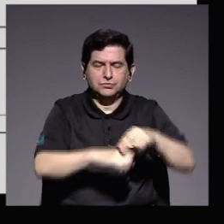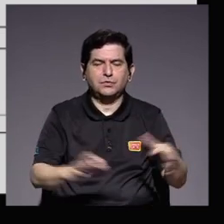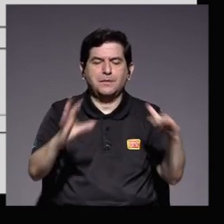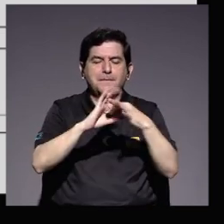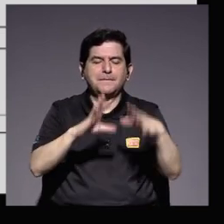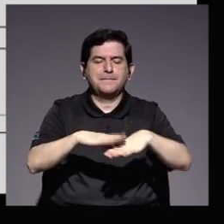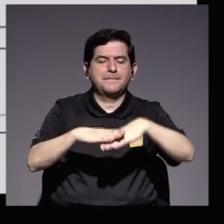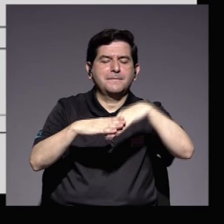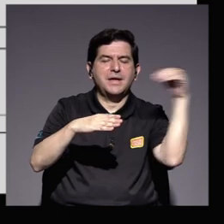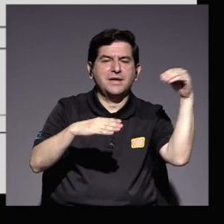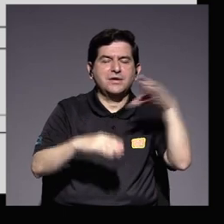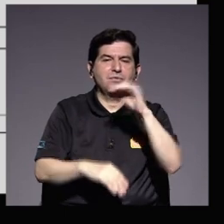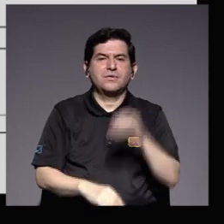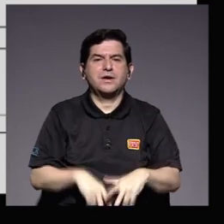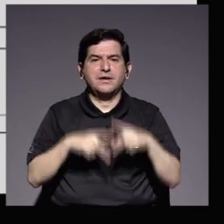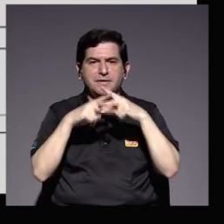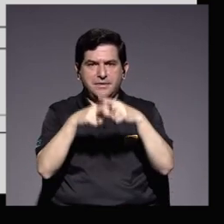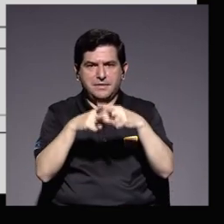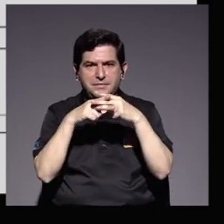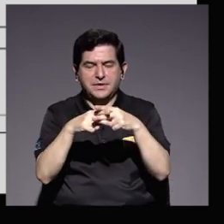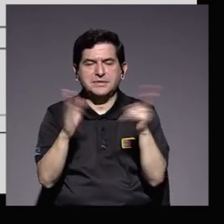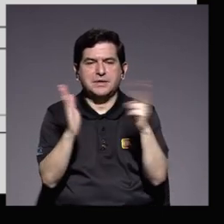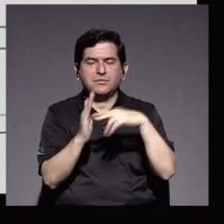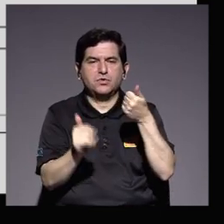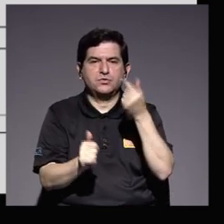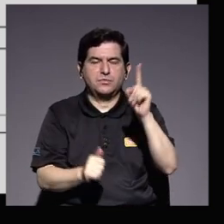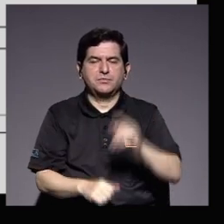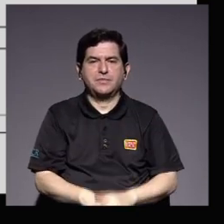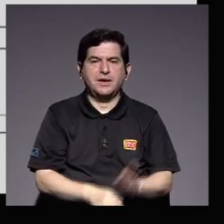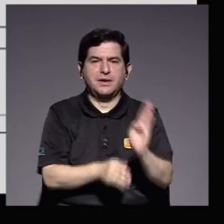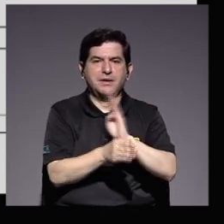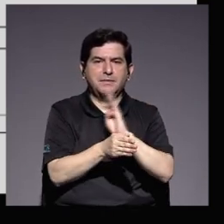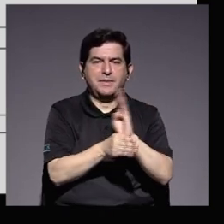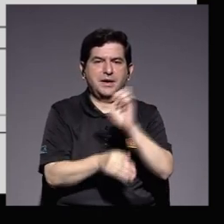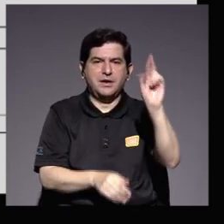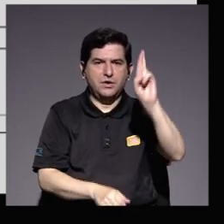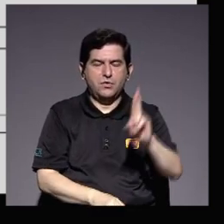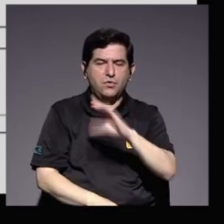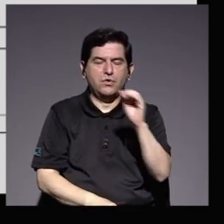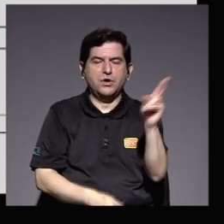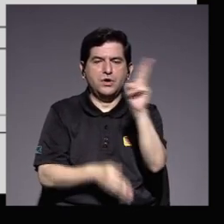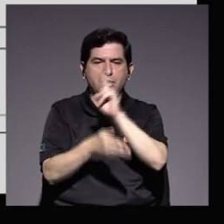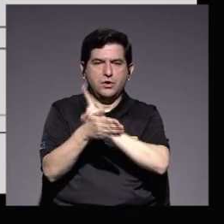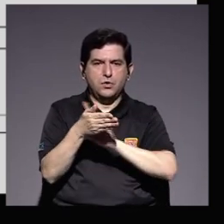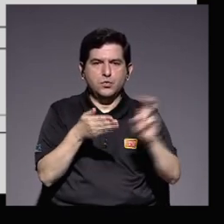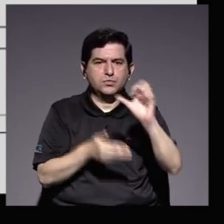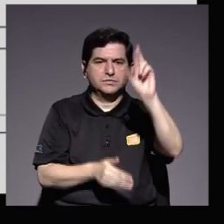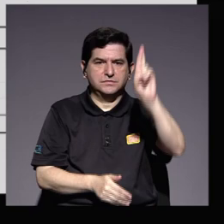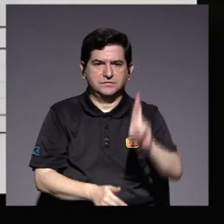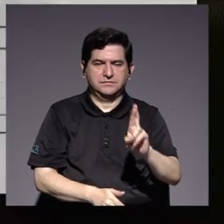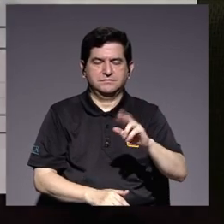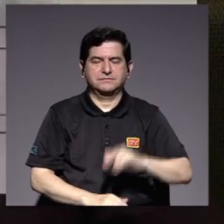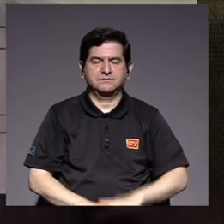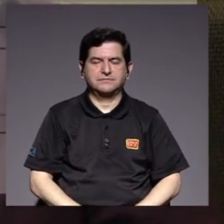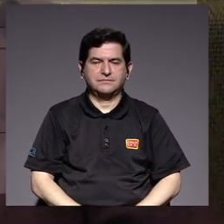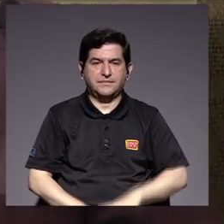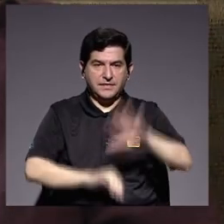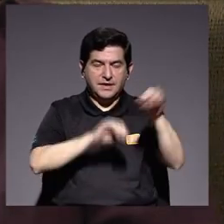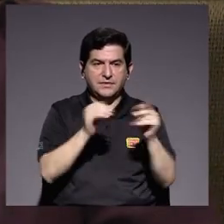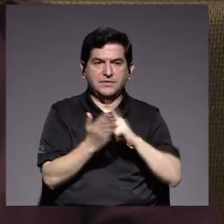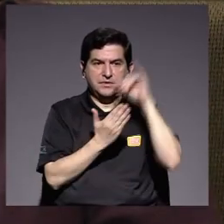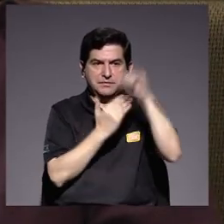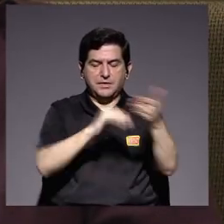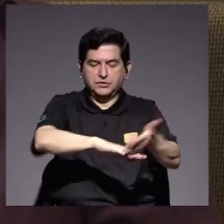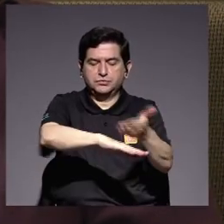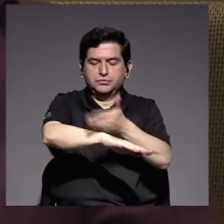externo y el fideicomiso firmado en 2011 entre el banco de costa rica y la universidad de costa rica además del proyecto